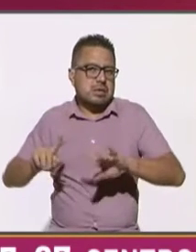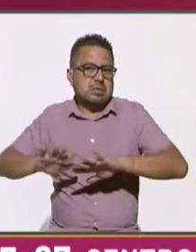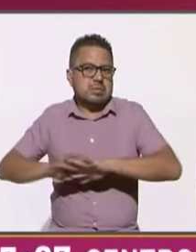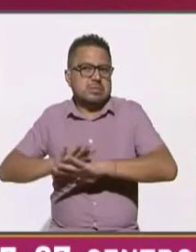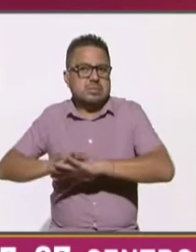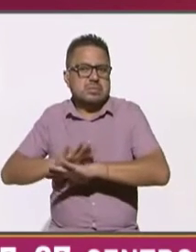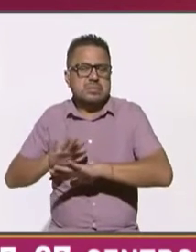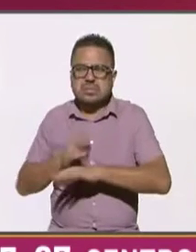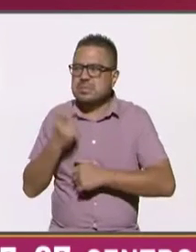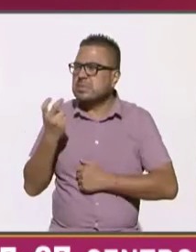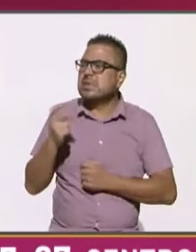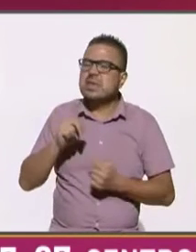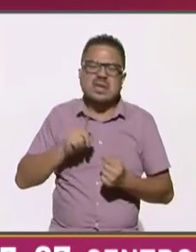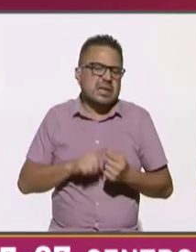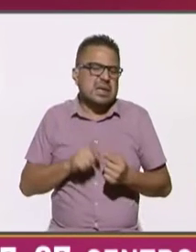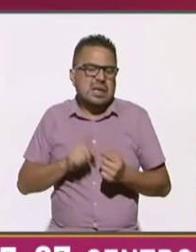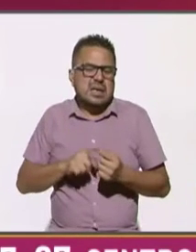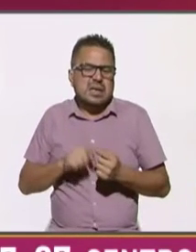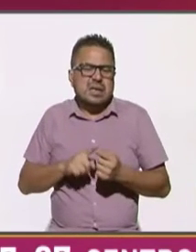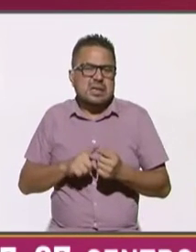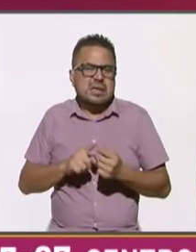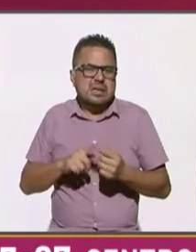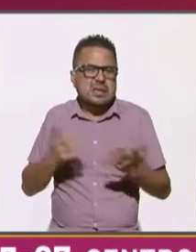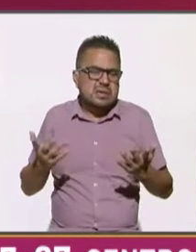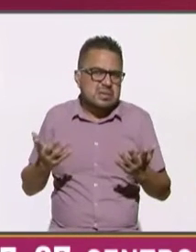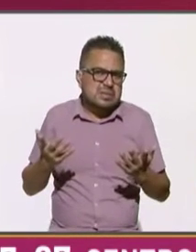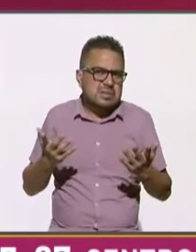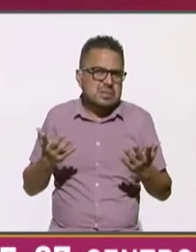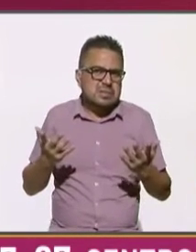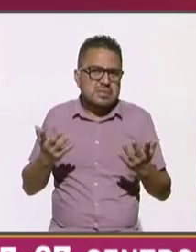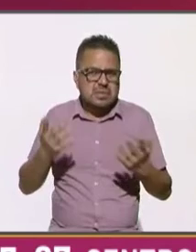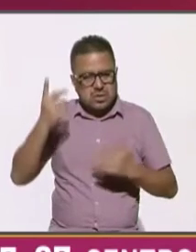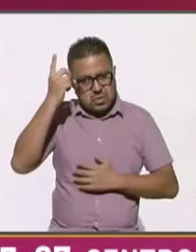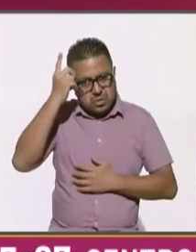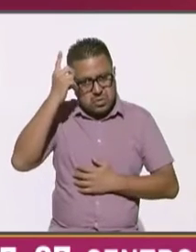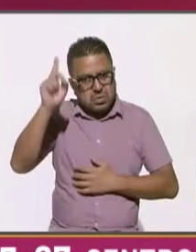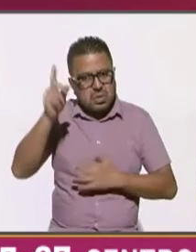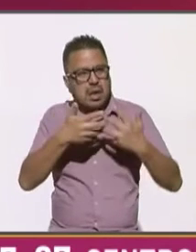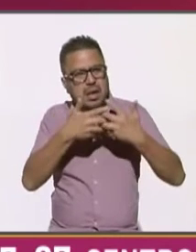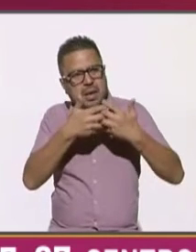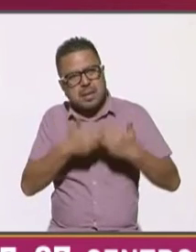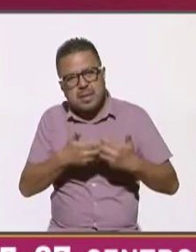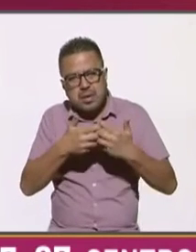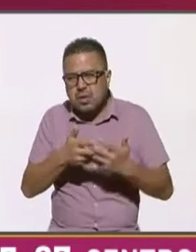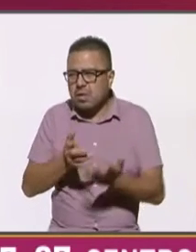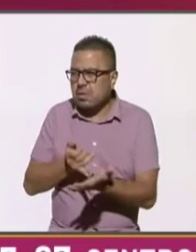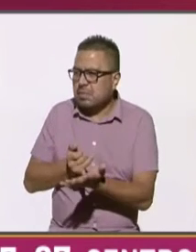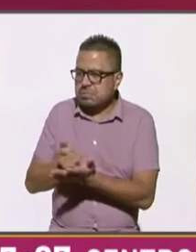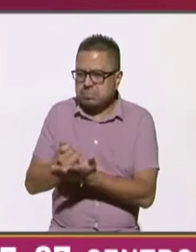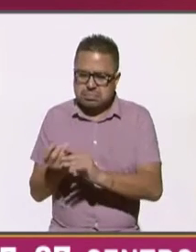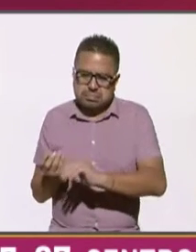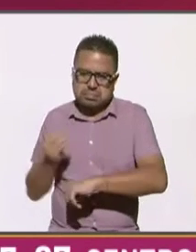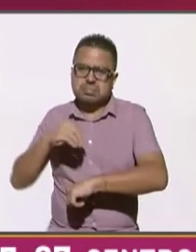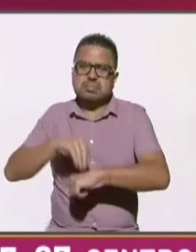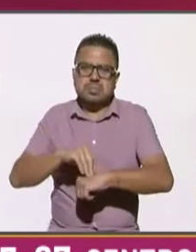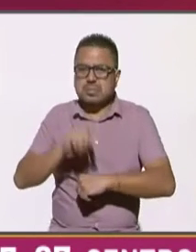este quienes son digamos dueños de una empresa o quienes toman decisiones